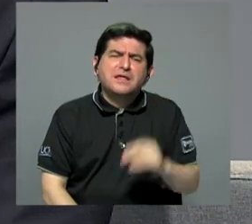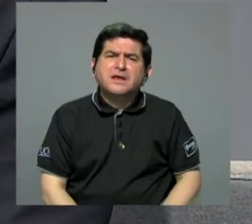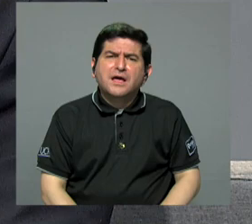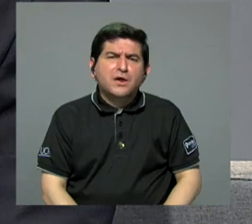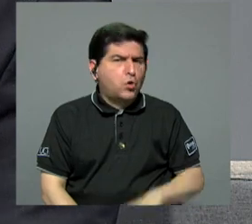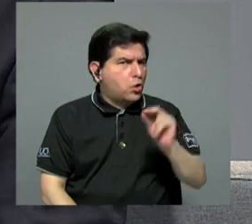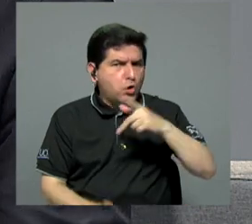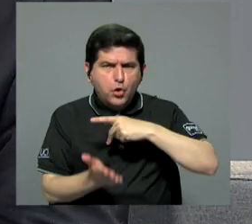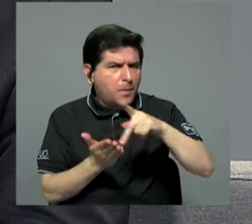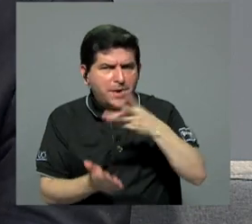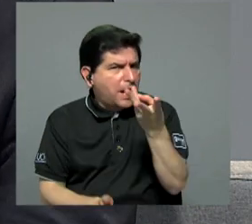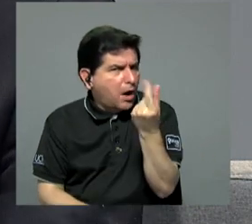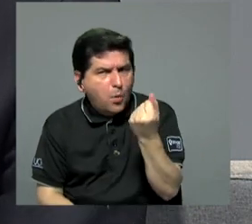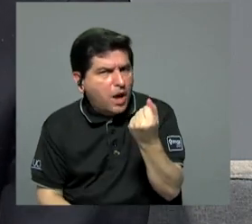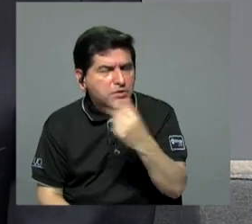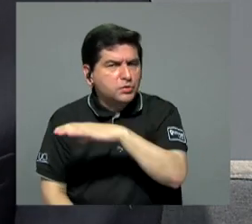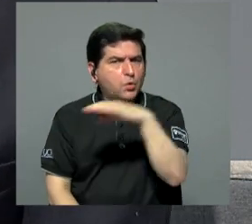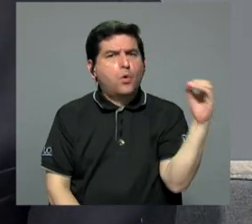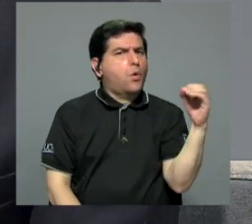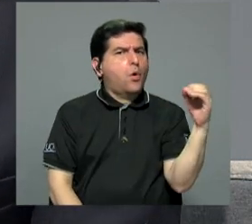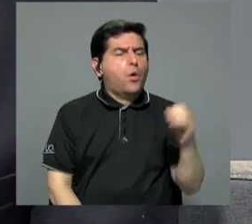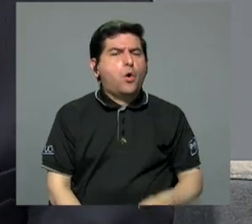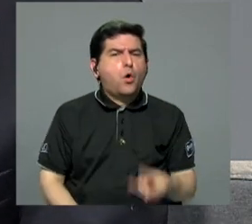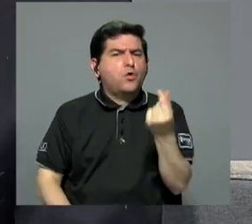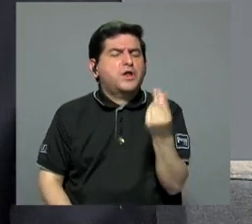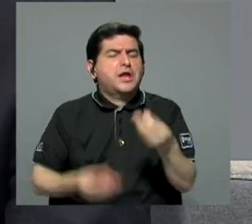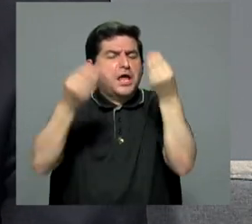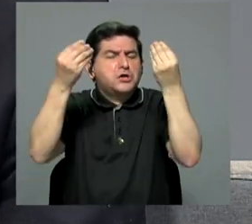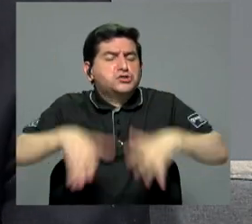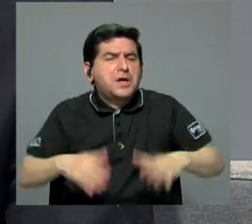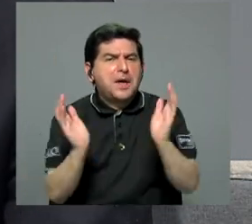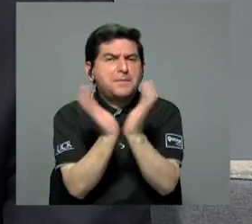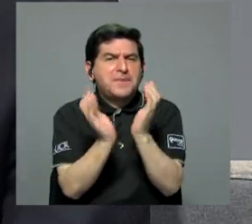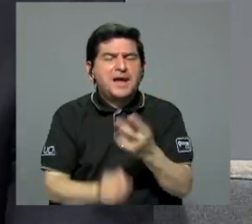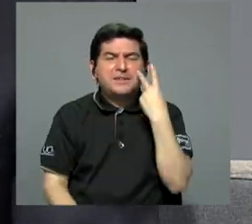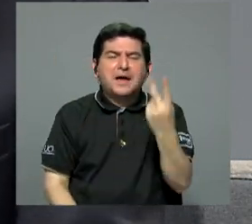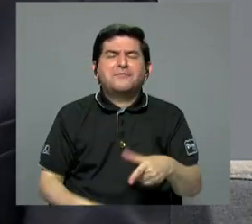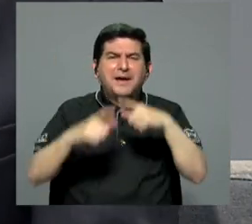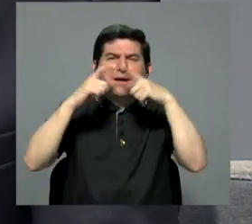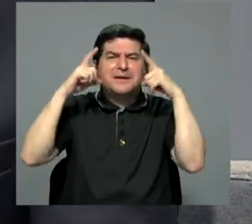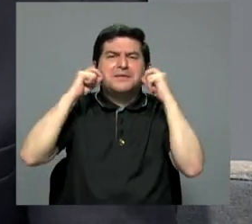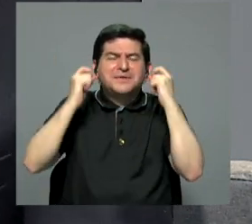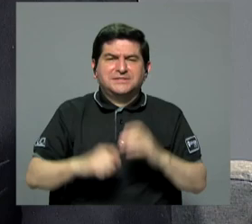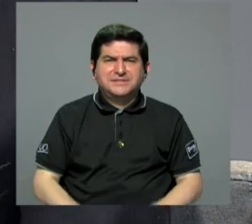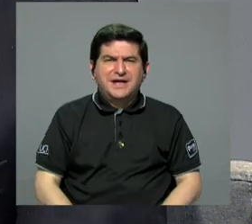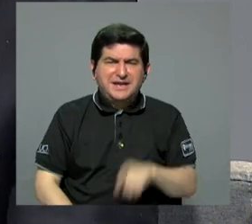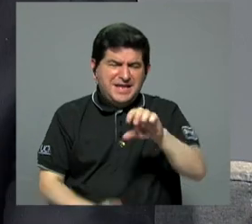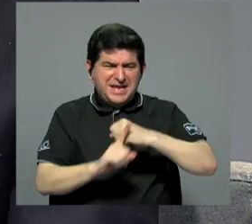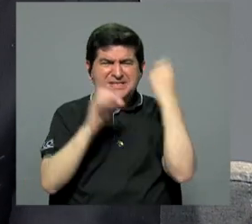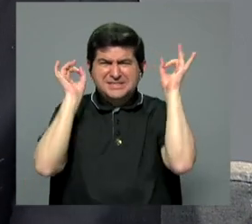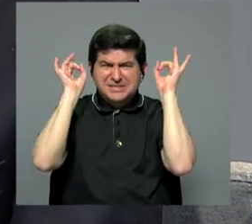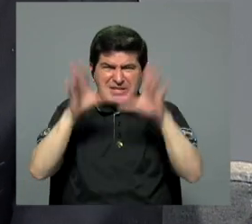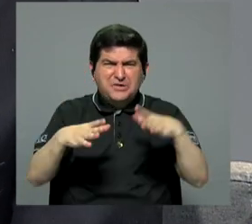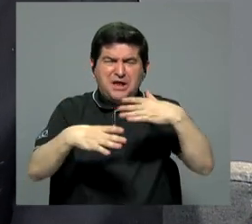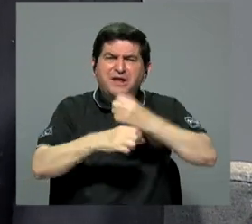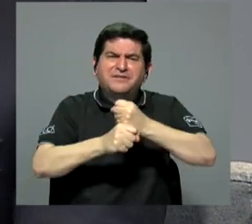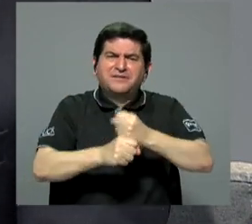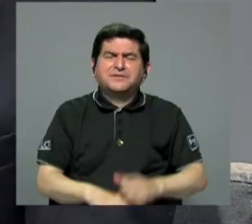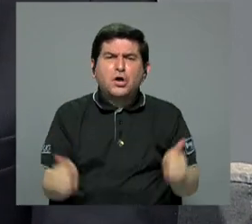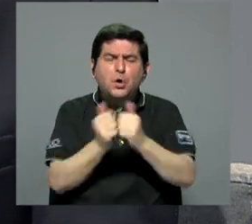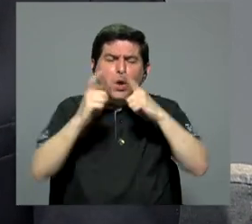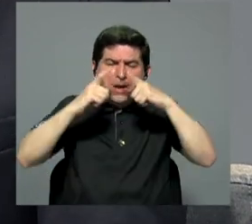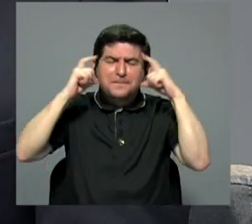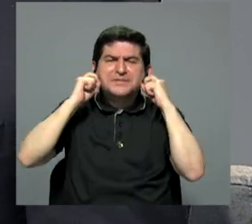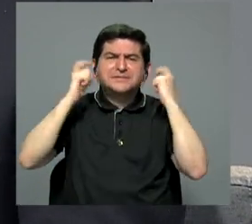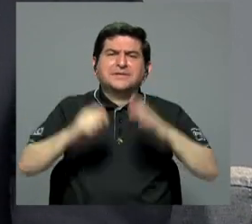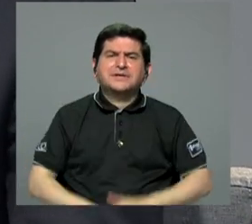deja de pagar? ¿Y cuánta plata se pierde en la caja del seguro? Vea las mascarillas, esa indecencia que han hecho con las